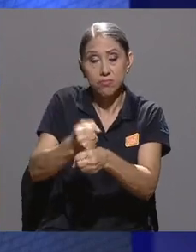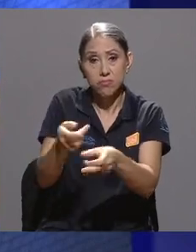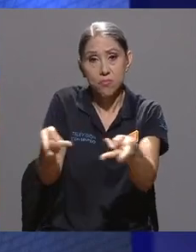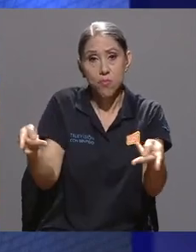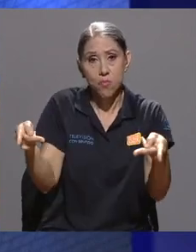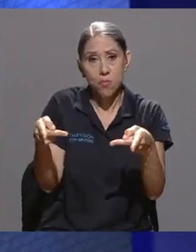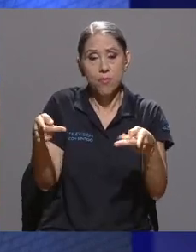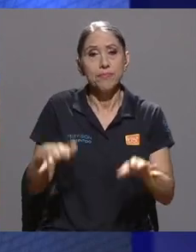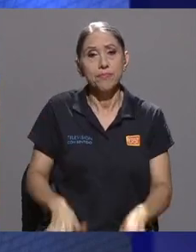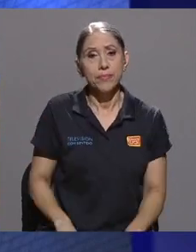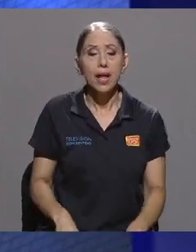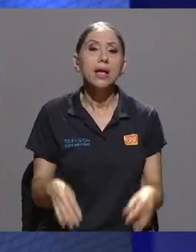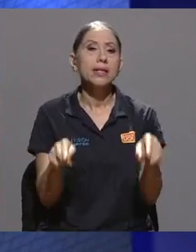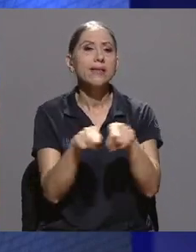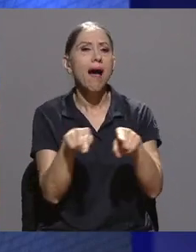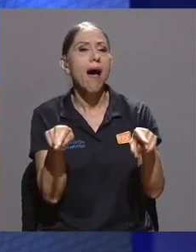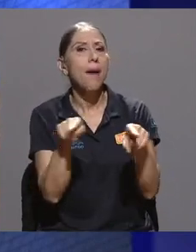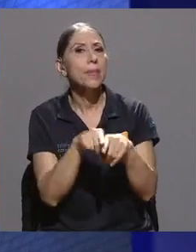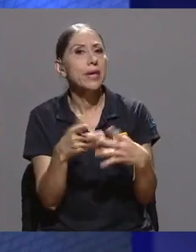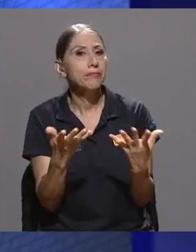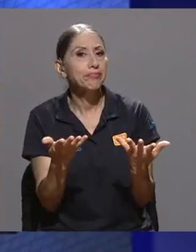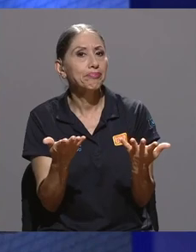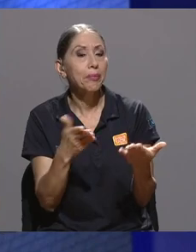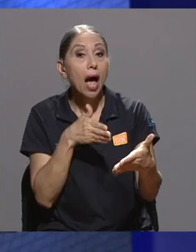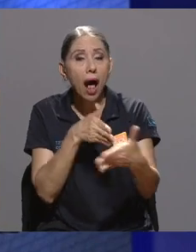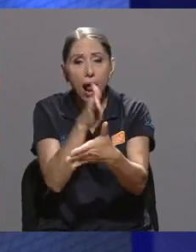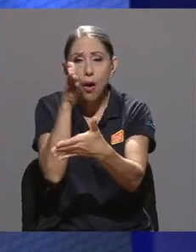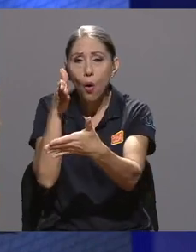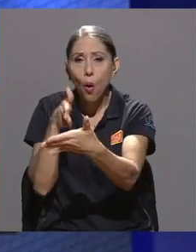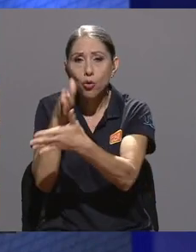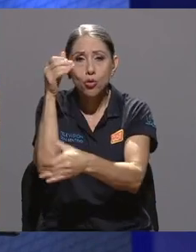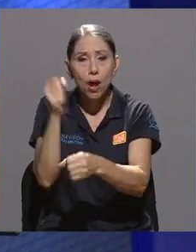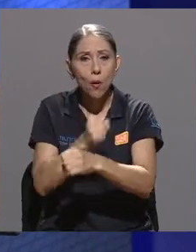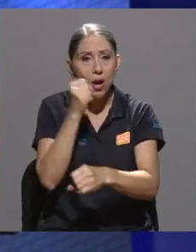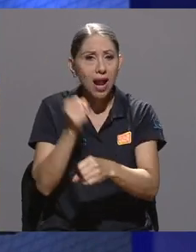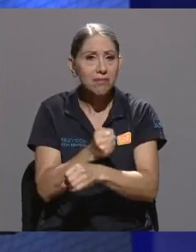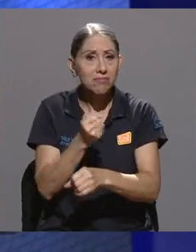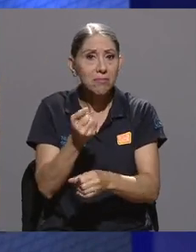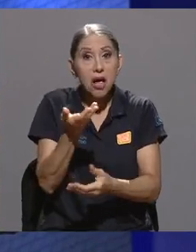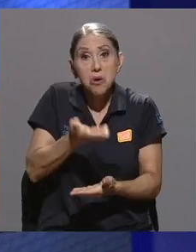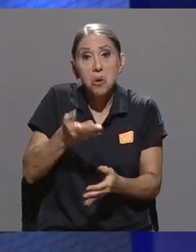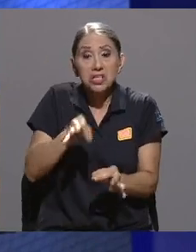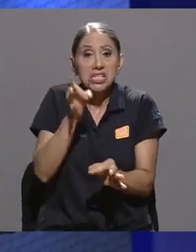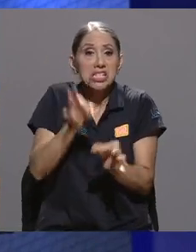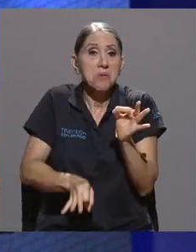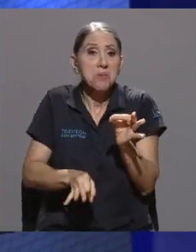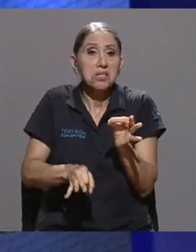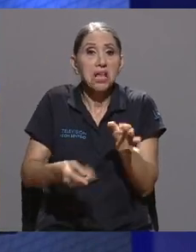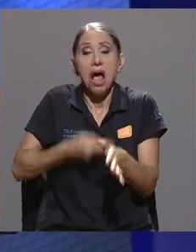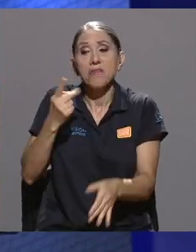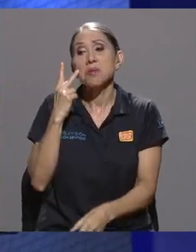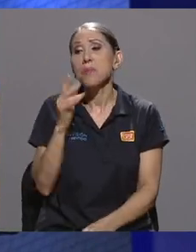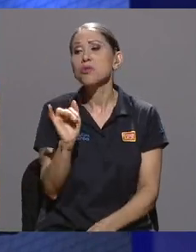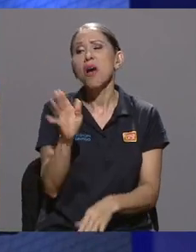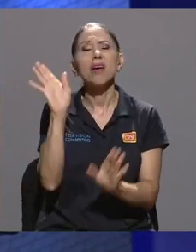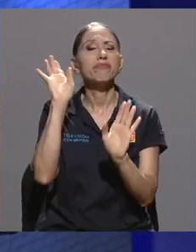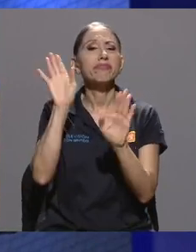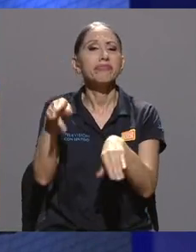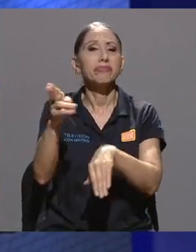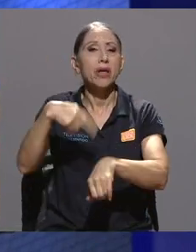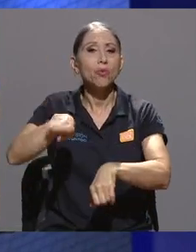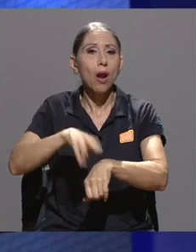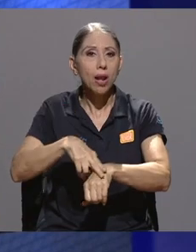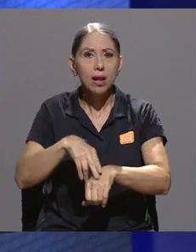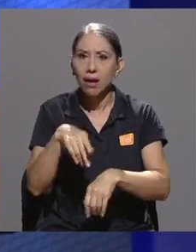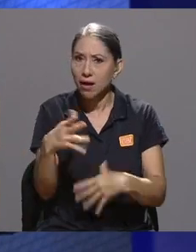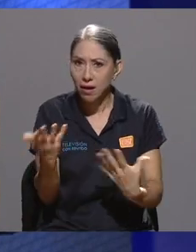Igualmente, también va también el hecho del acoso laboral, ¿no? Hay cosas simples que a veces naturalizamos que, bueno,